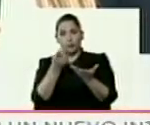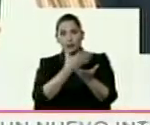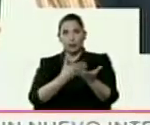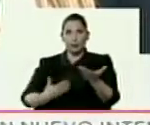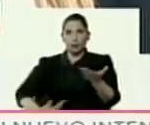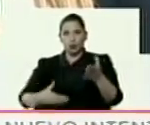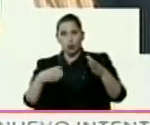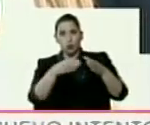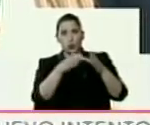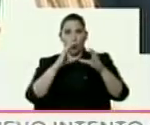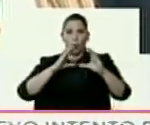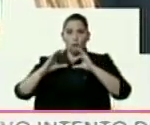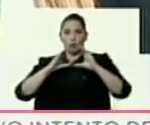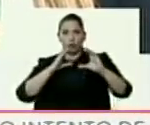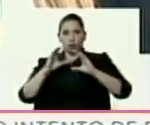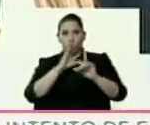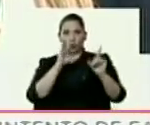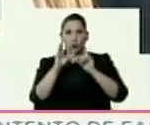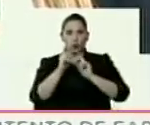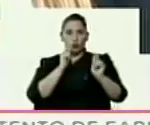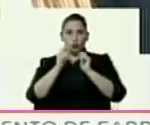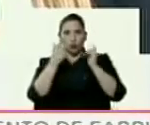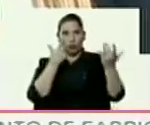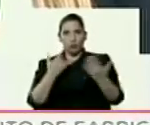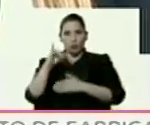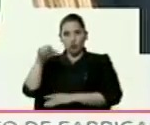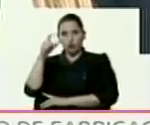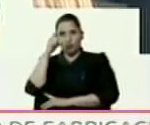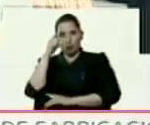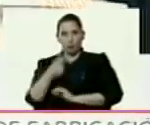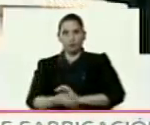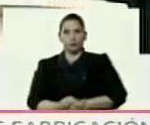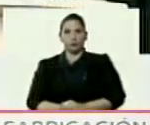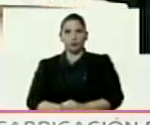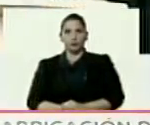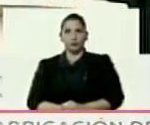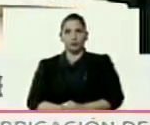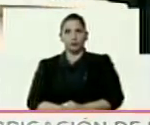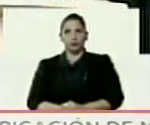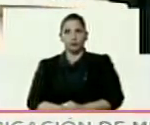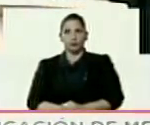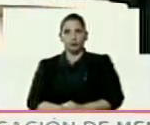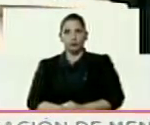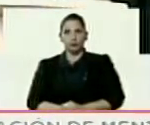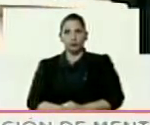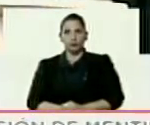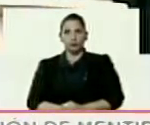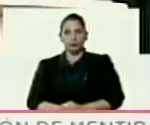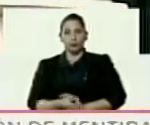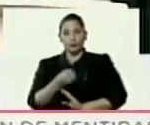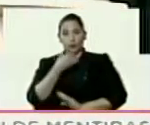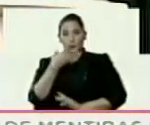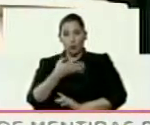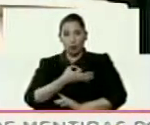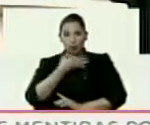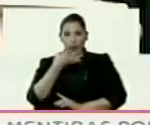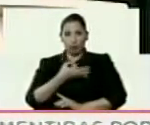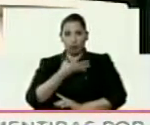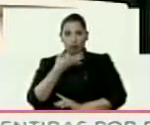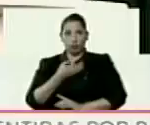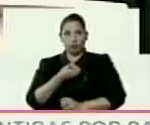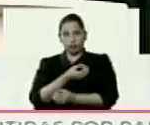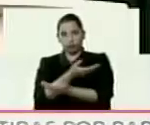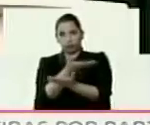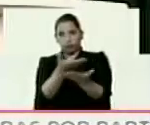Sectorial de Comunicación, Cultura y Turismo, Jorge Rodríguez Gómez. Adelante. Muy buenas tardes a